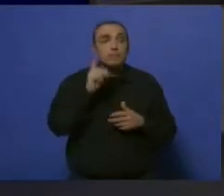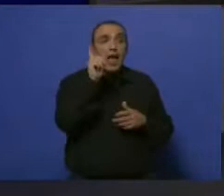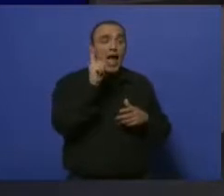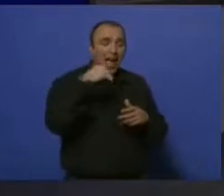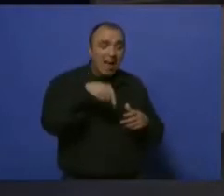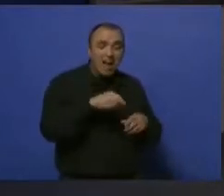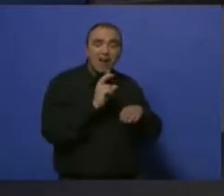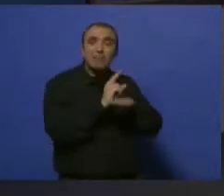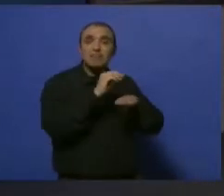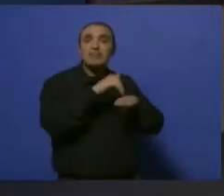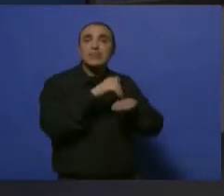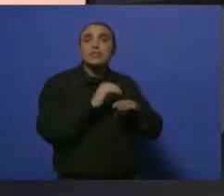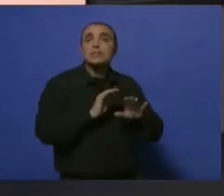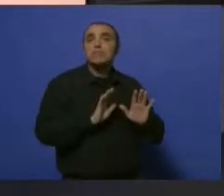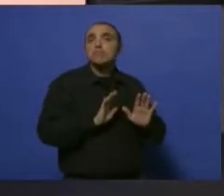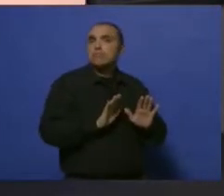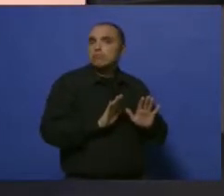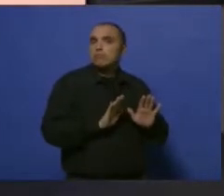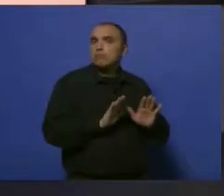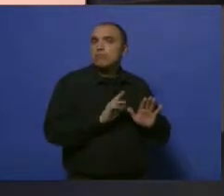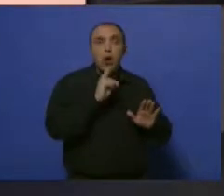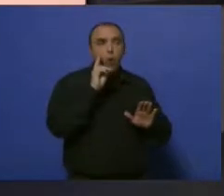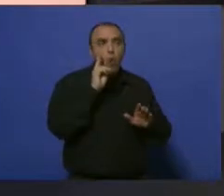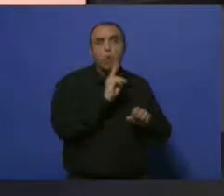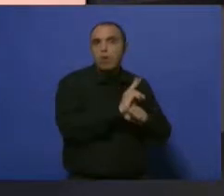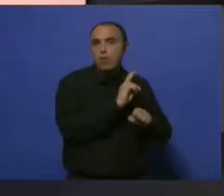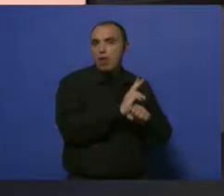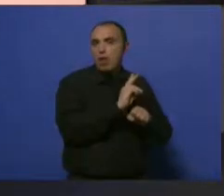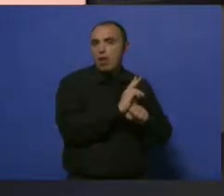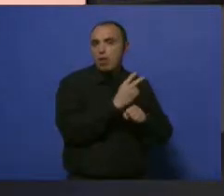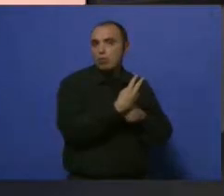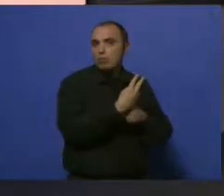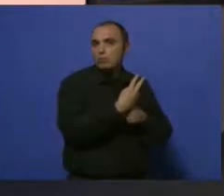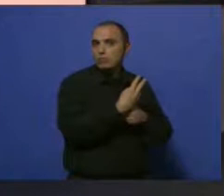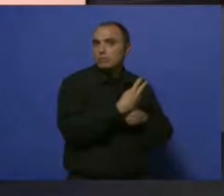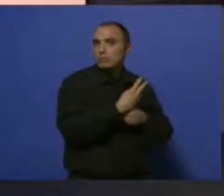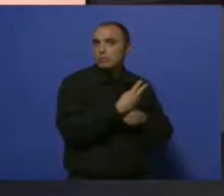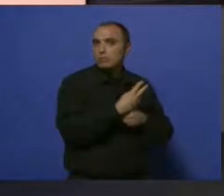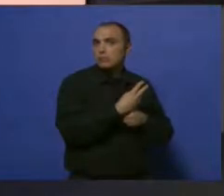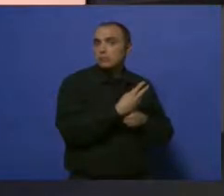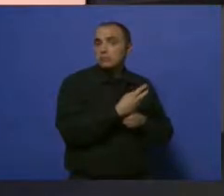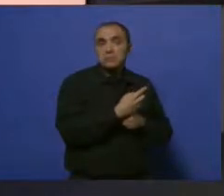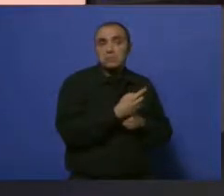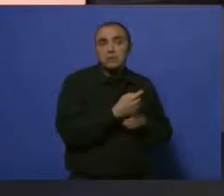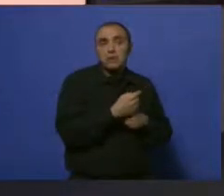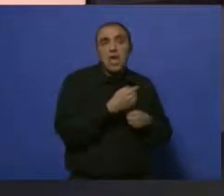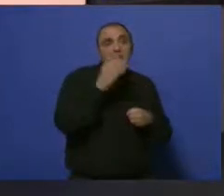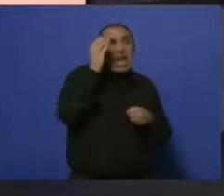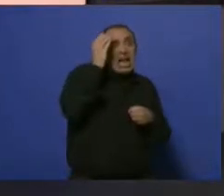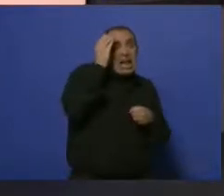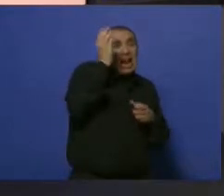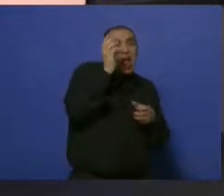mantenemos la vigilancia y no estamos enterados de ningún caso de gravedad. Tengan en cuenta que